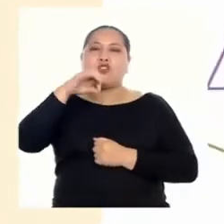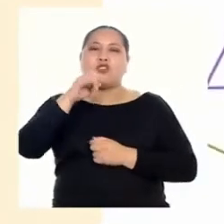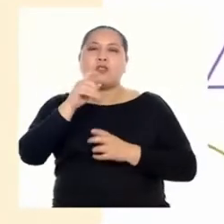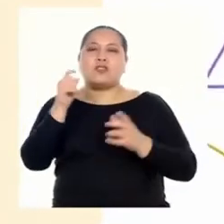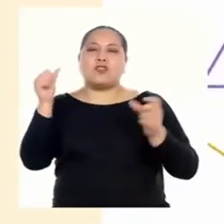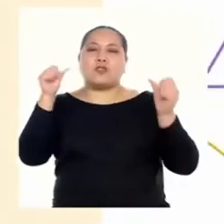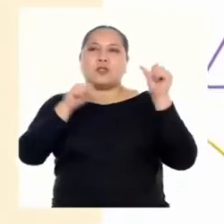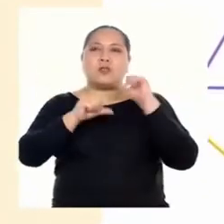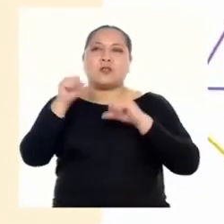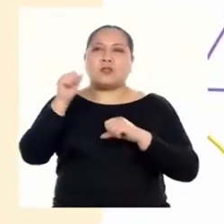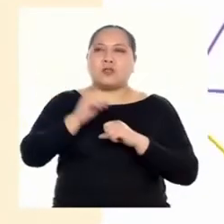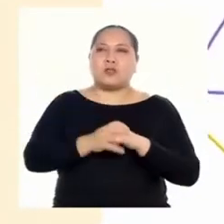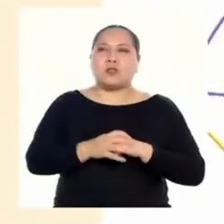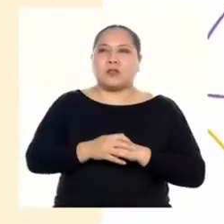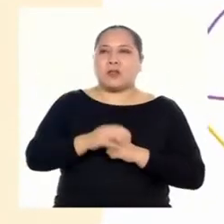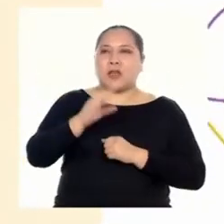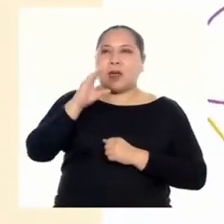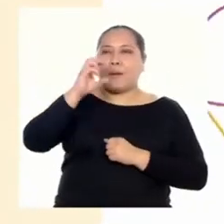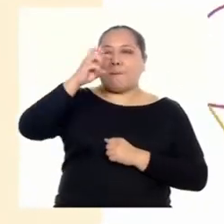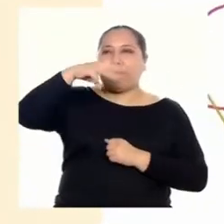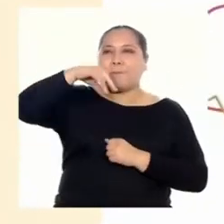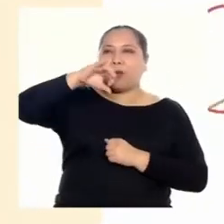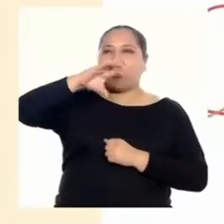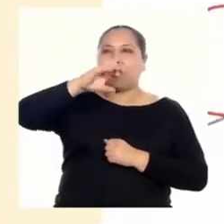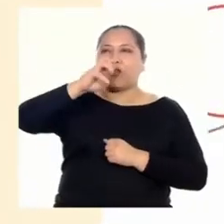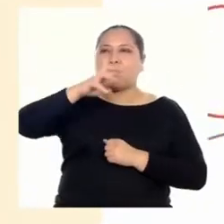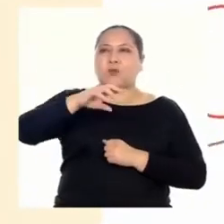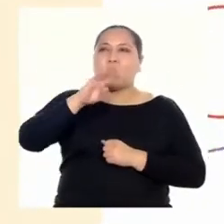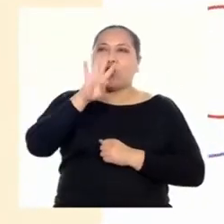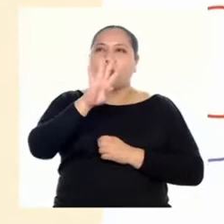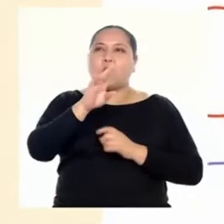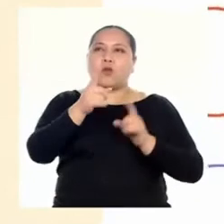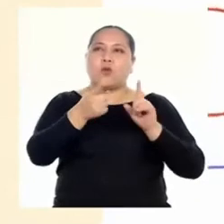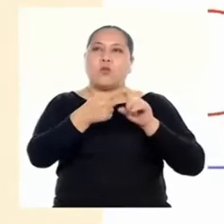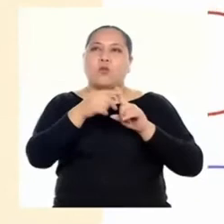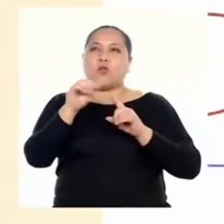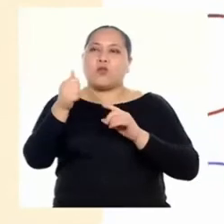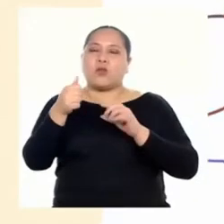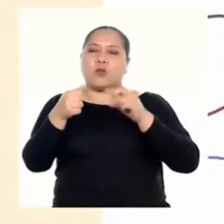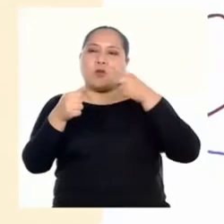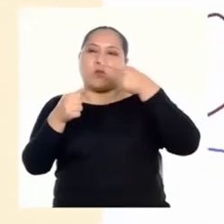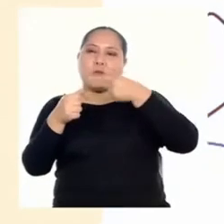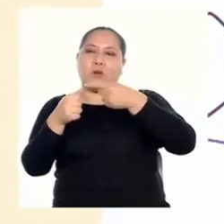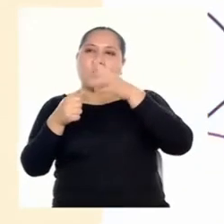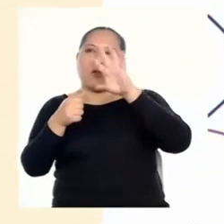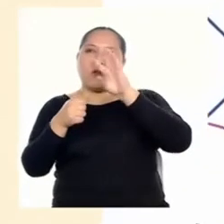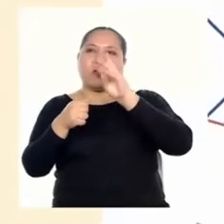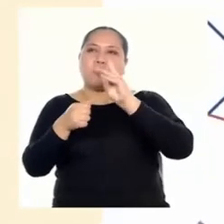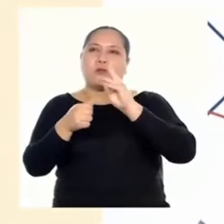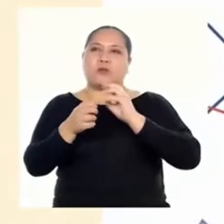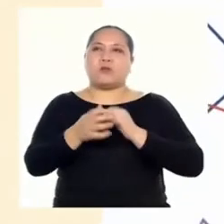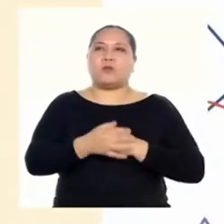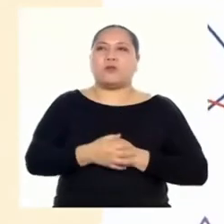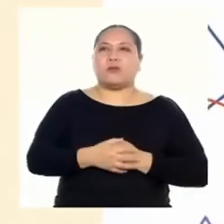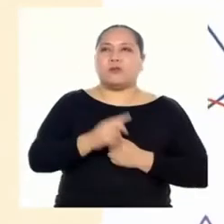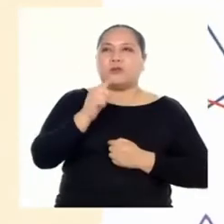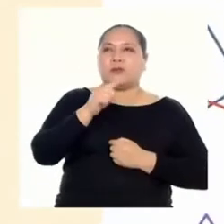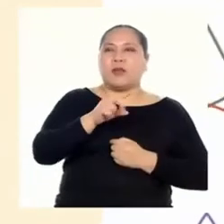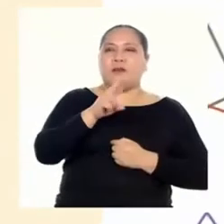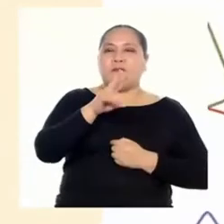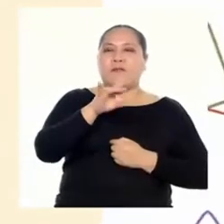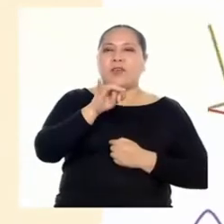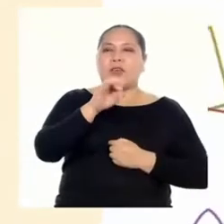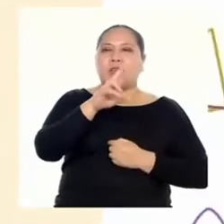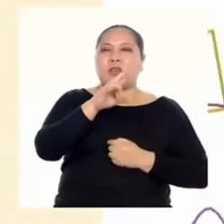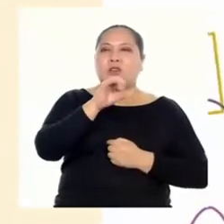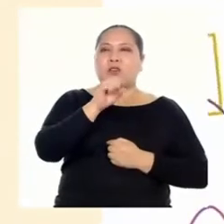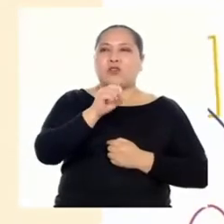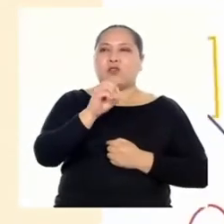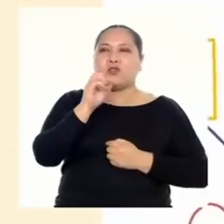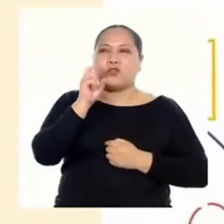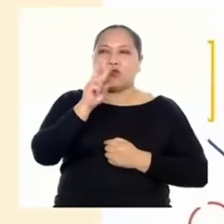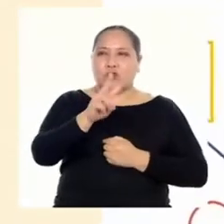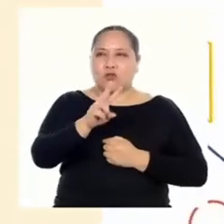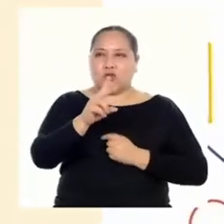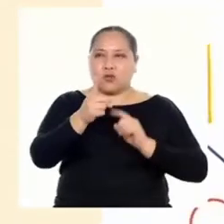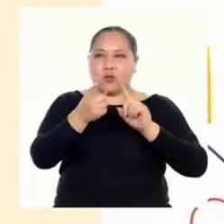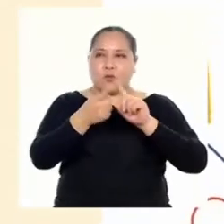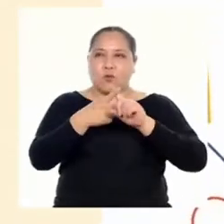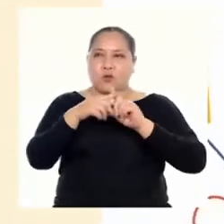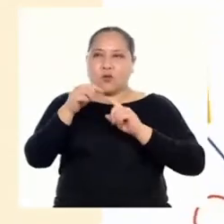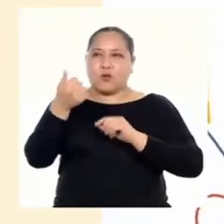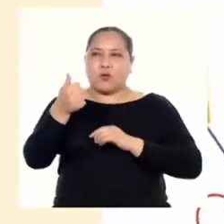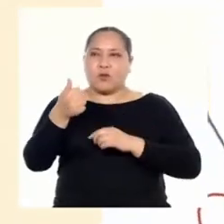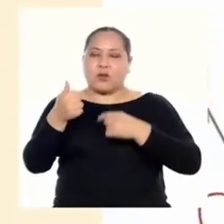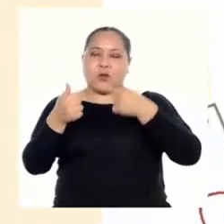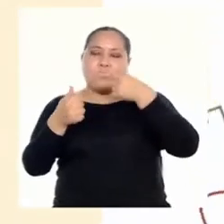científica del tamaño del microbio es 4 por 10 elevado a menos 6, mientras el del virus es 2 por 10